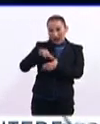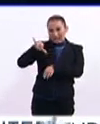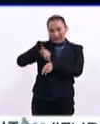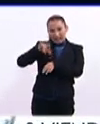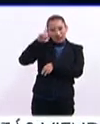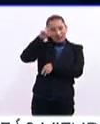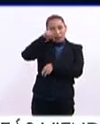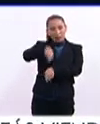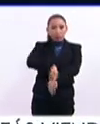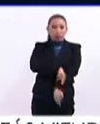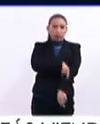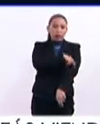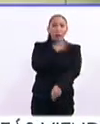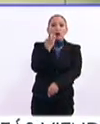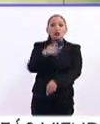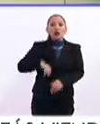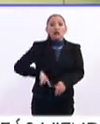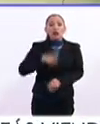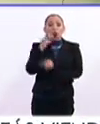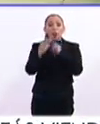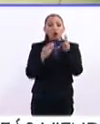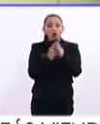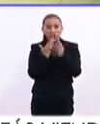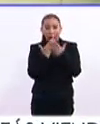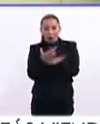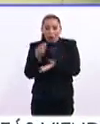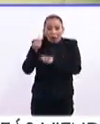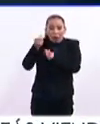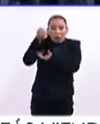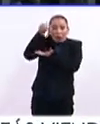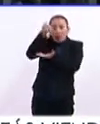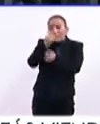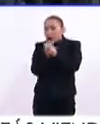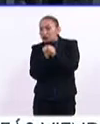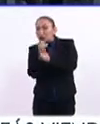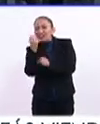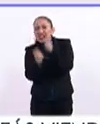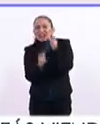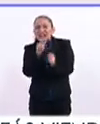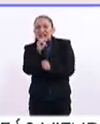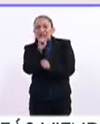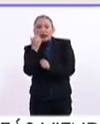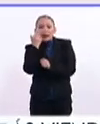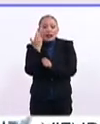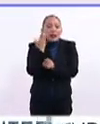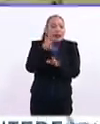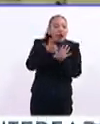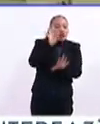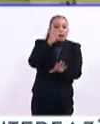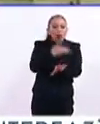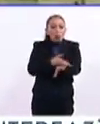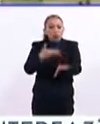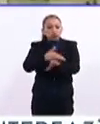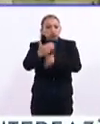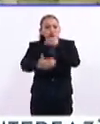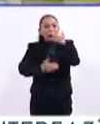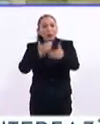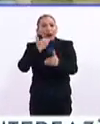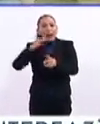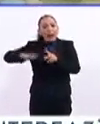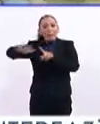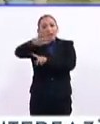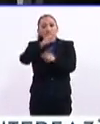más complicada y tardada. Por eso es que gobiernos de todo el mundo ahora invierten en investigaciones sobre el litio. Buscan encontrar procesos más amigables con el ambiente,